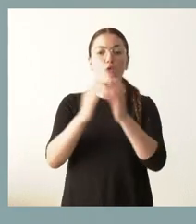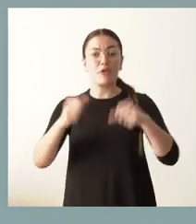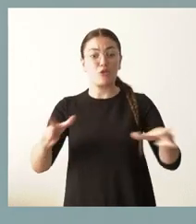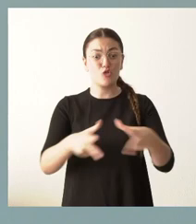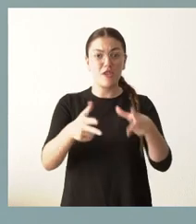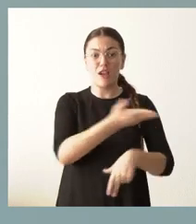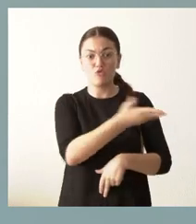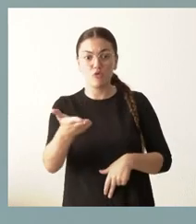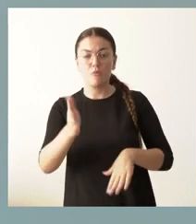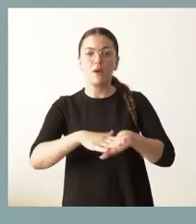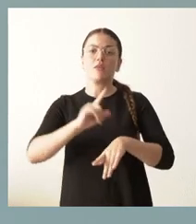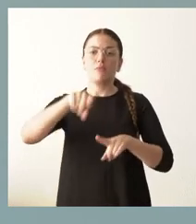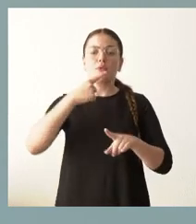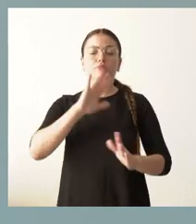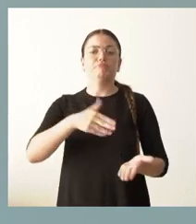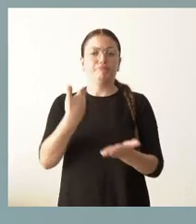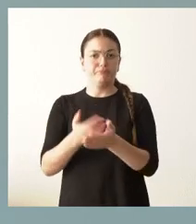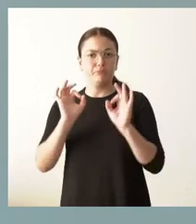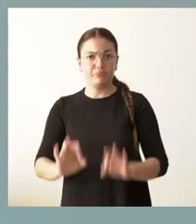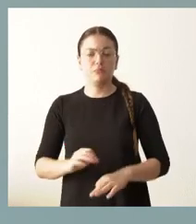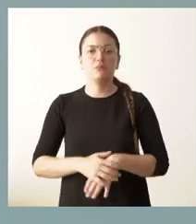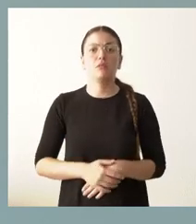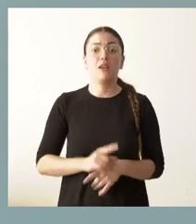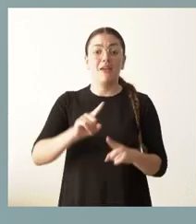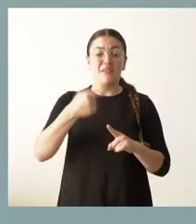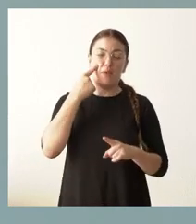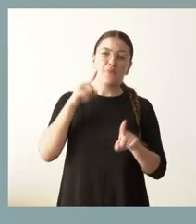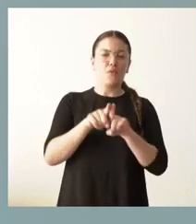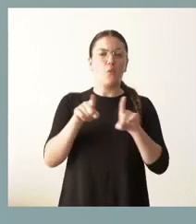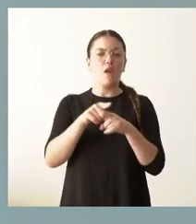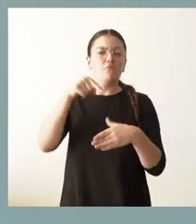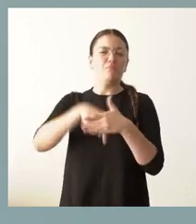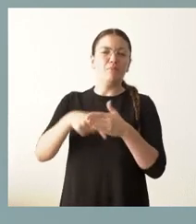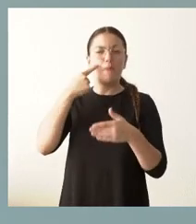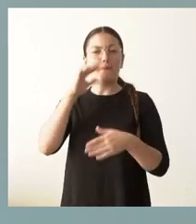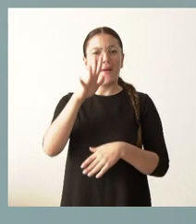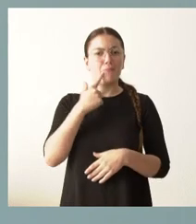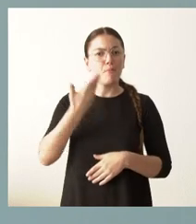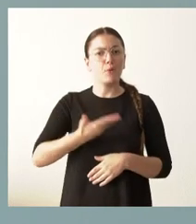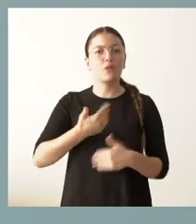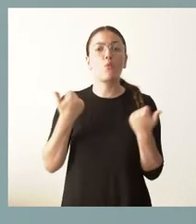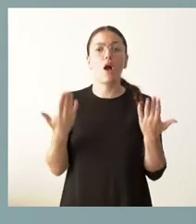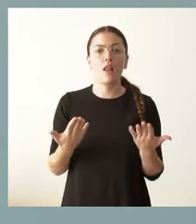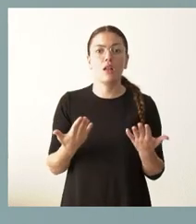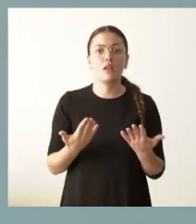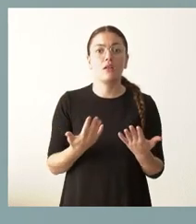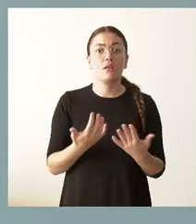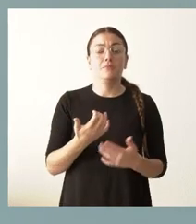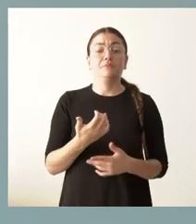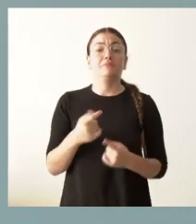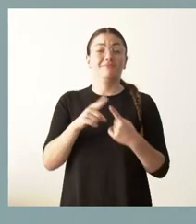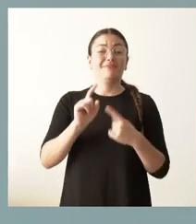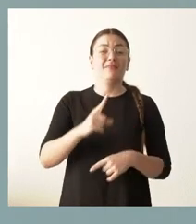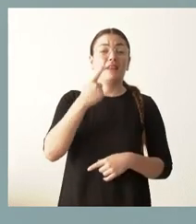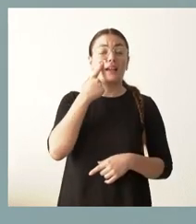poderlo aplicar. Y luego hay otras cuestiones de fondo que nos parecen muy importantes. Entre ellas está el perjuicio que se causa